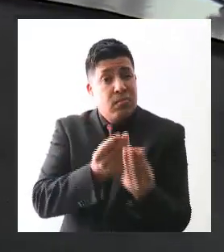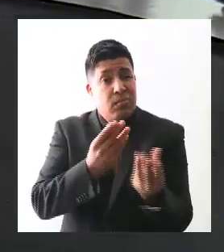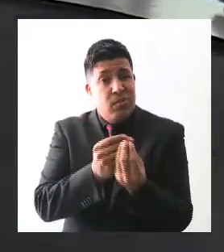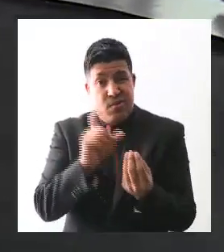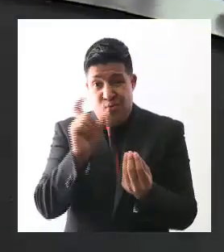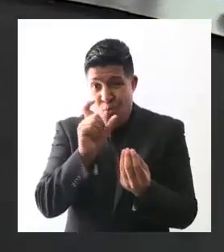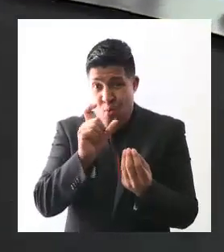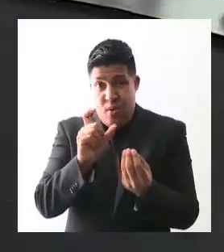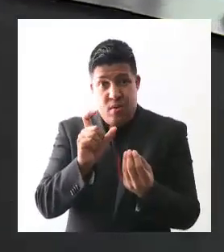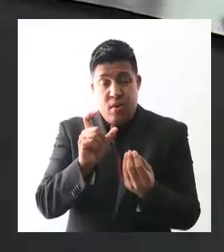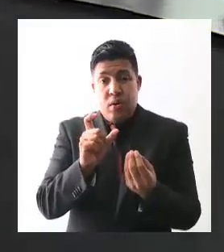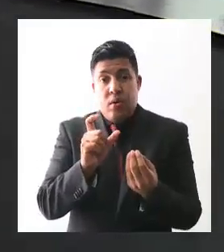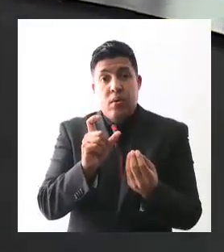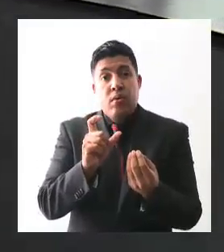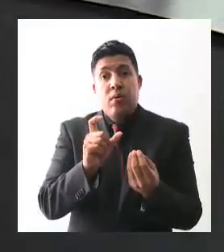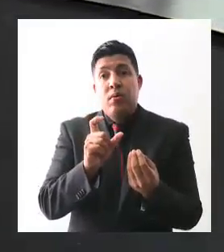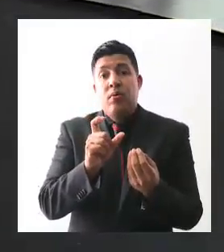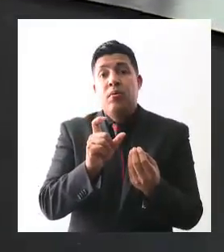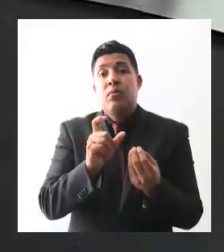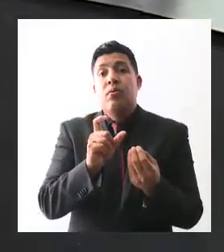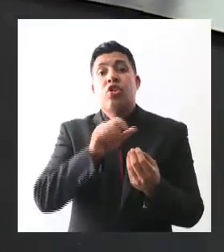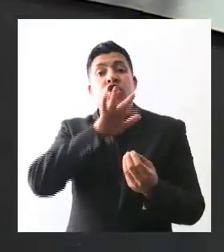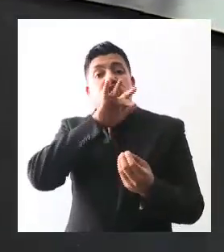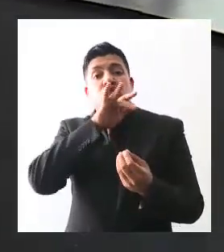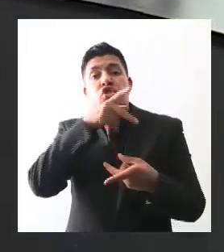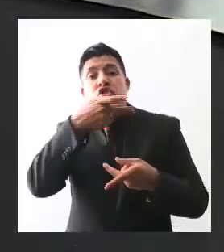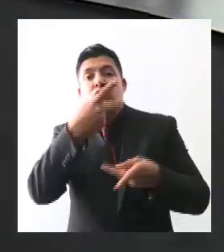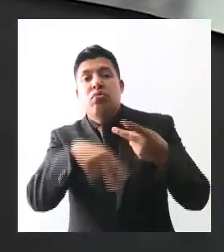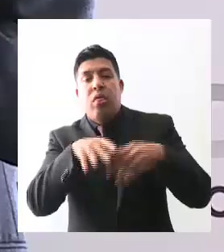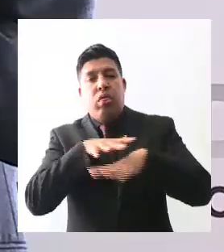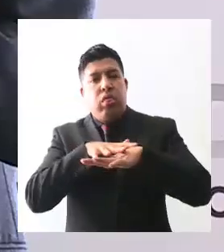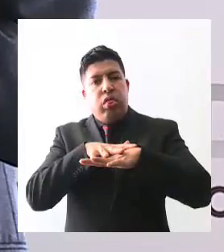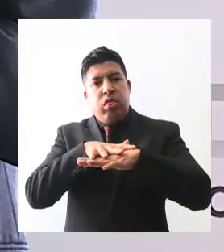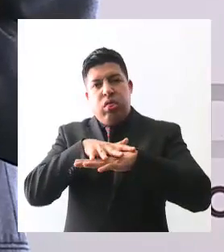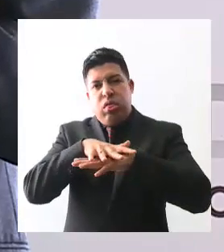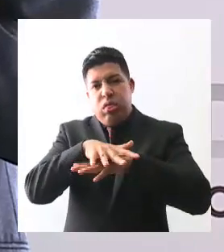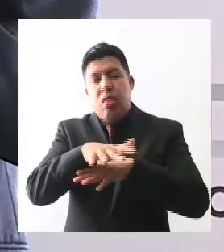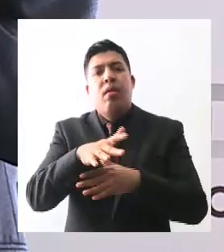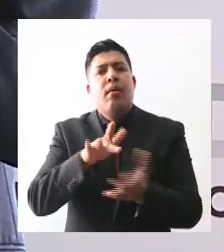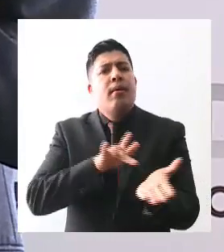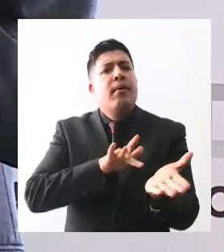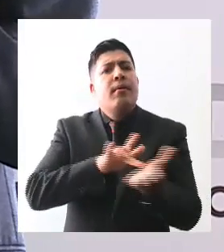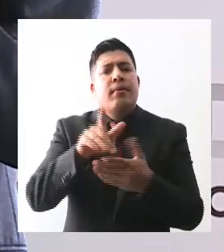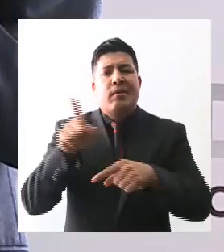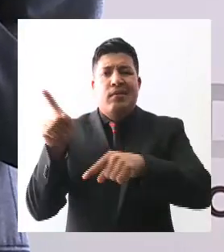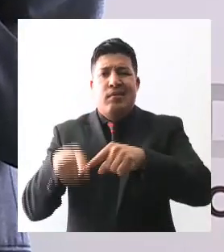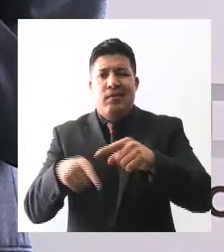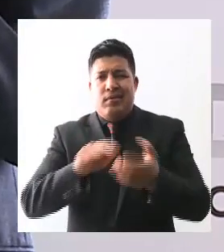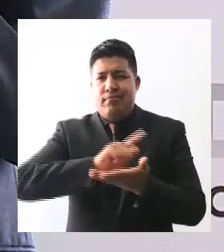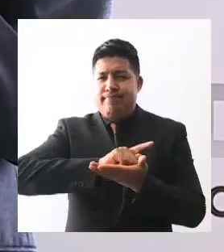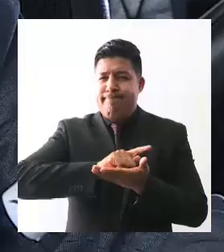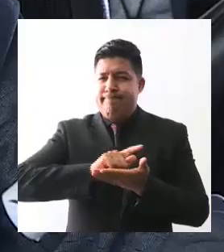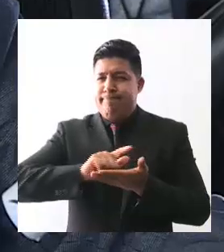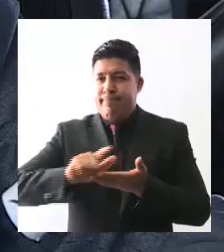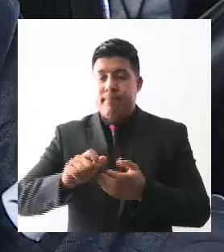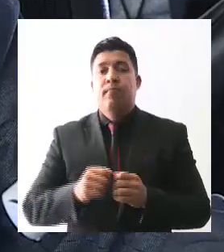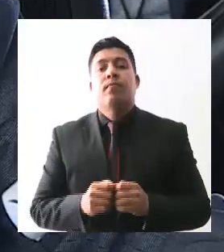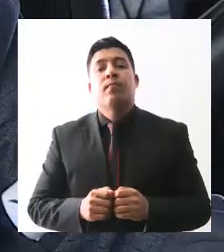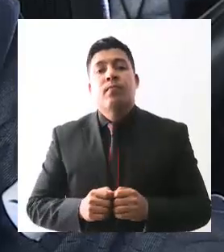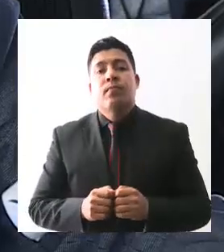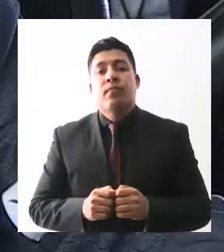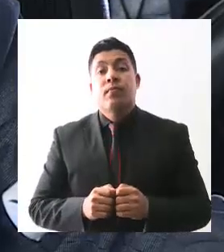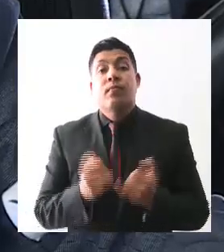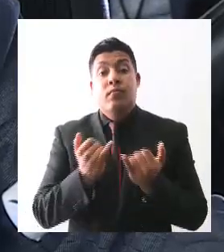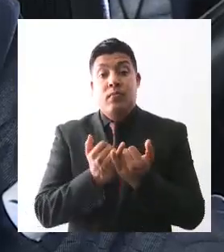fenómenos de mortandad por los fenómenos de contaminación. Las cuatro cooperativas se mantienen bien, están